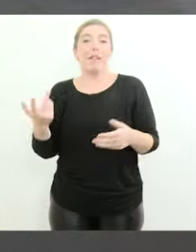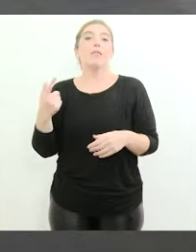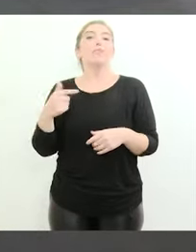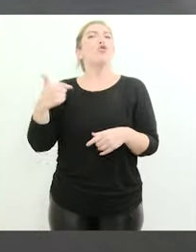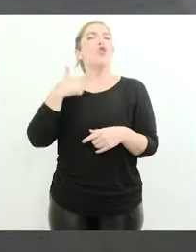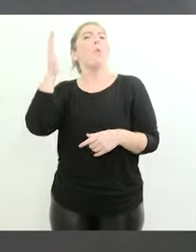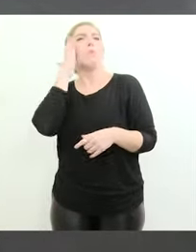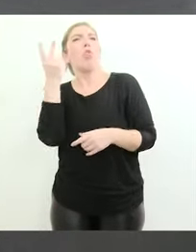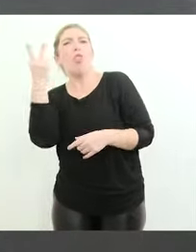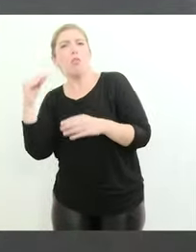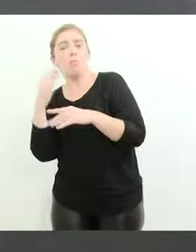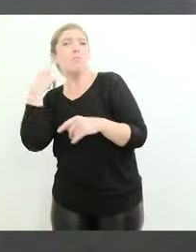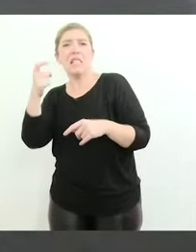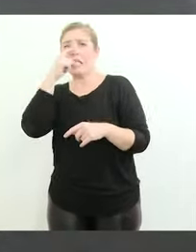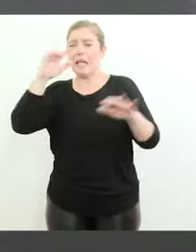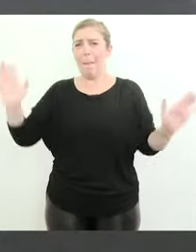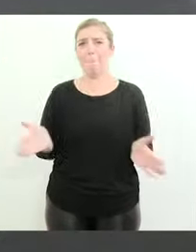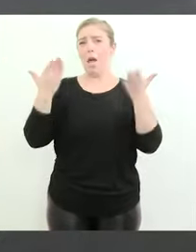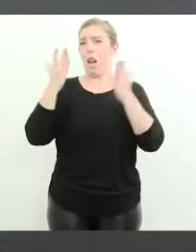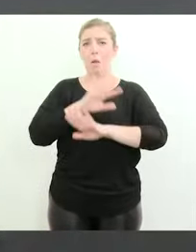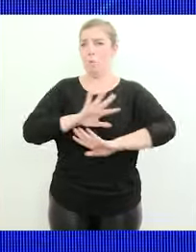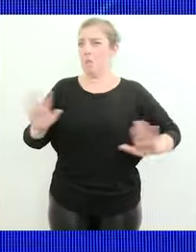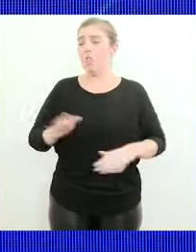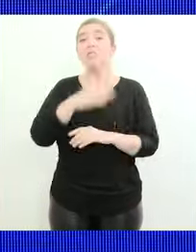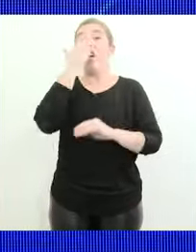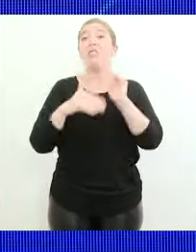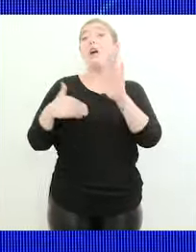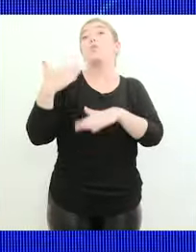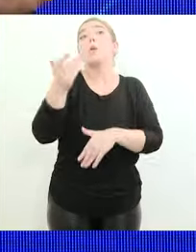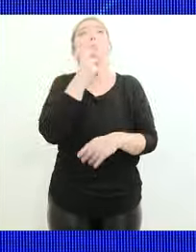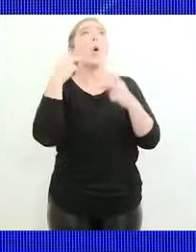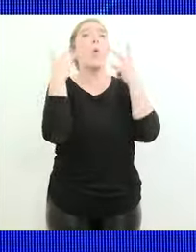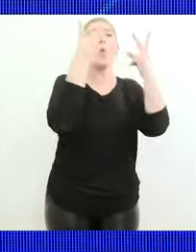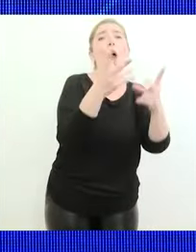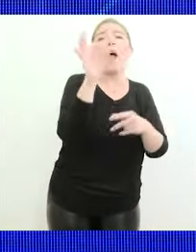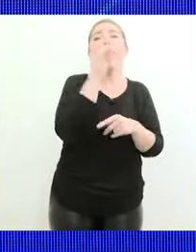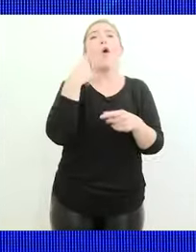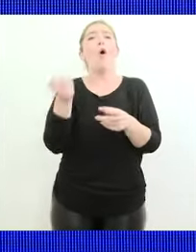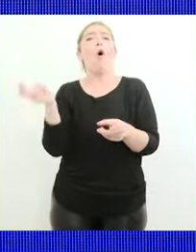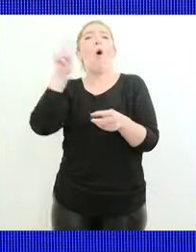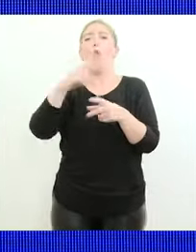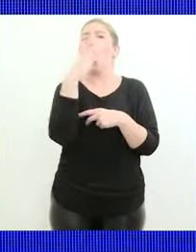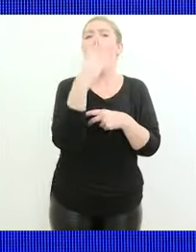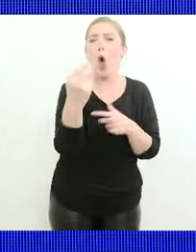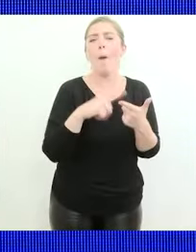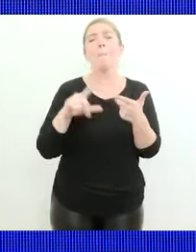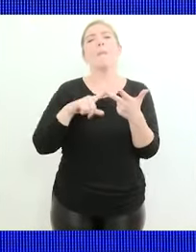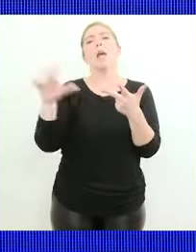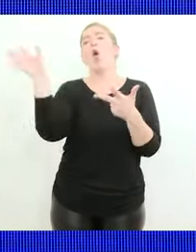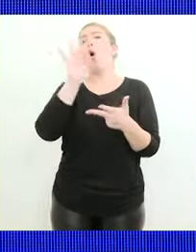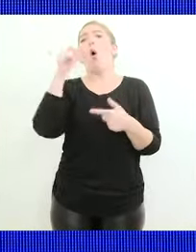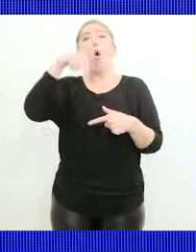me dormí a las dos y a las siete estaba arriba. Por ahí después estás en un viaje o estás arriba de la camioneta, hoy